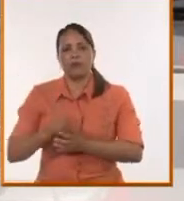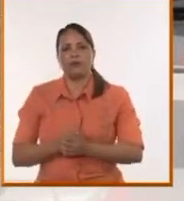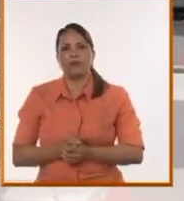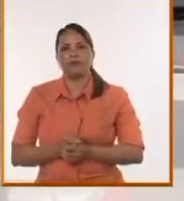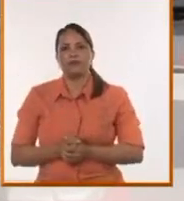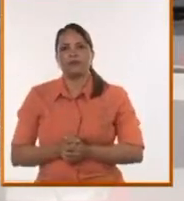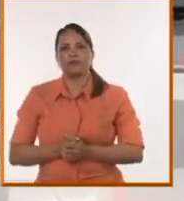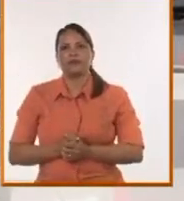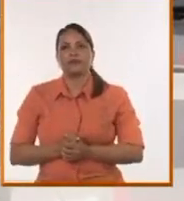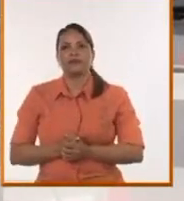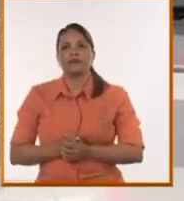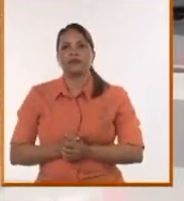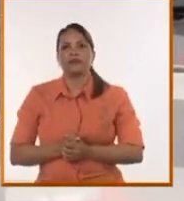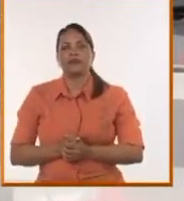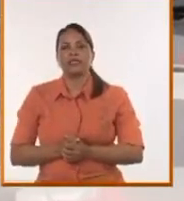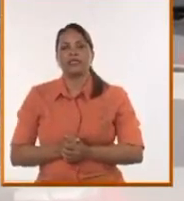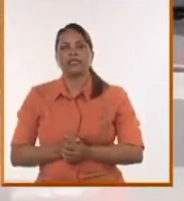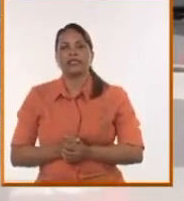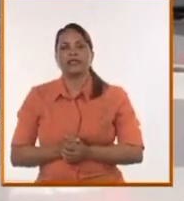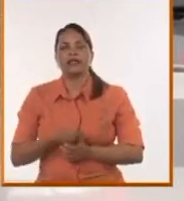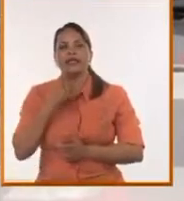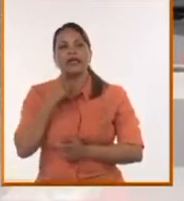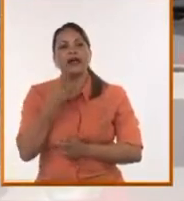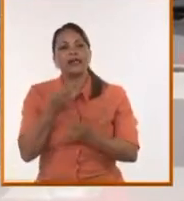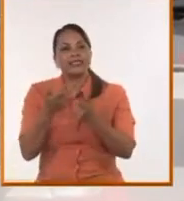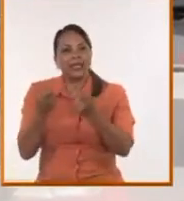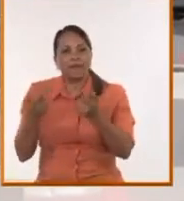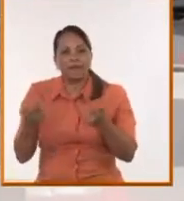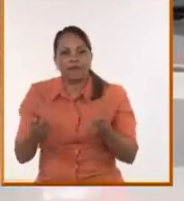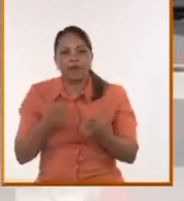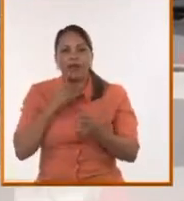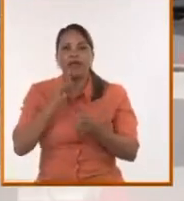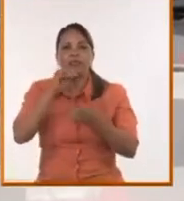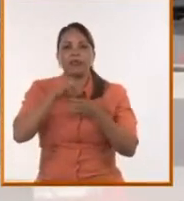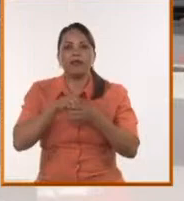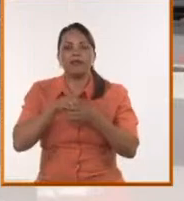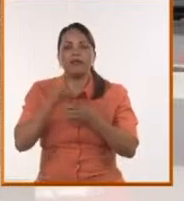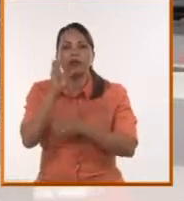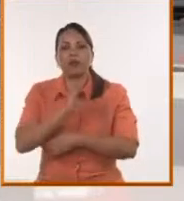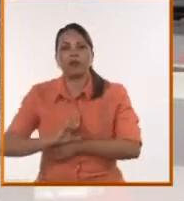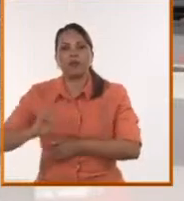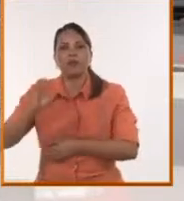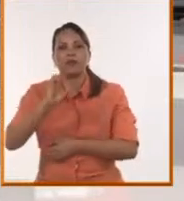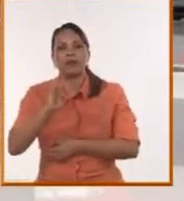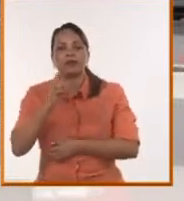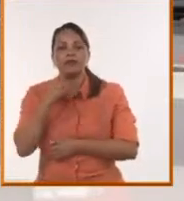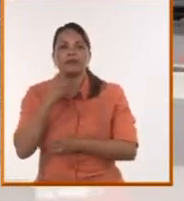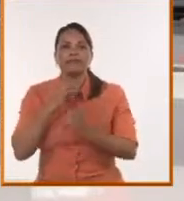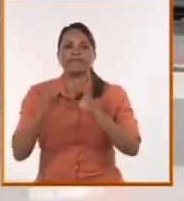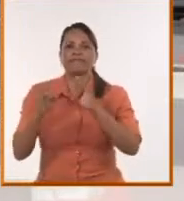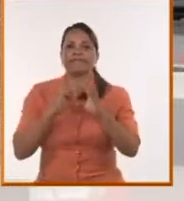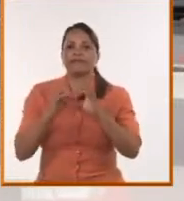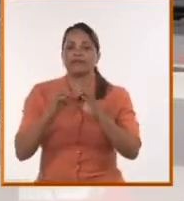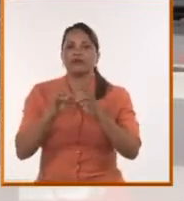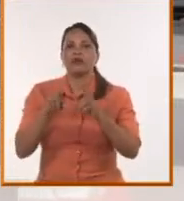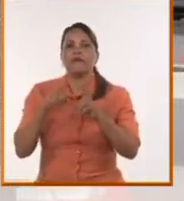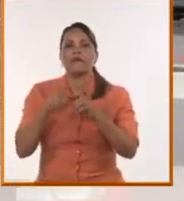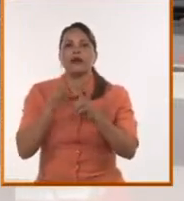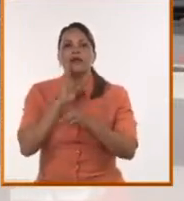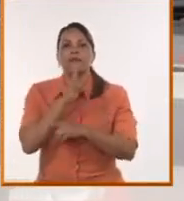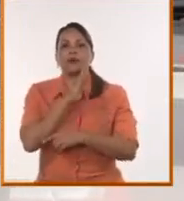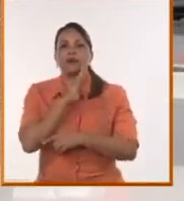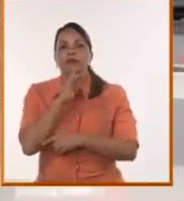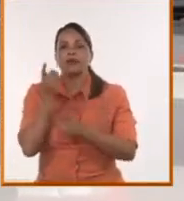y las aperturas dentro de la propia comunicación en España, en Europa en general, y la hipocresía política